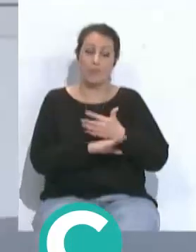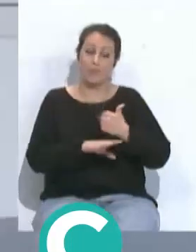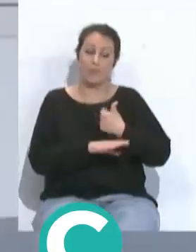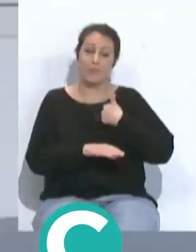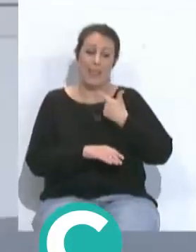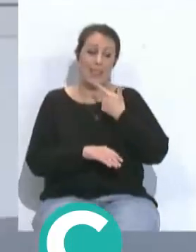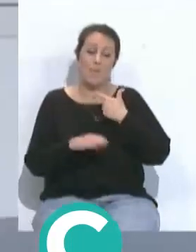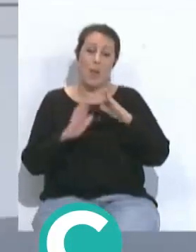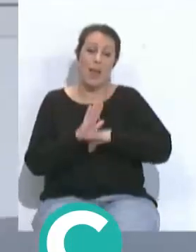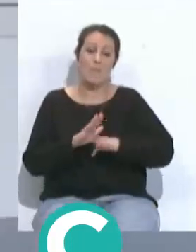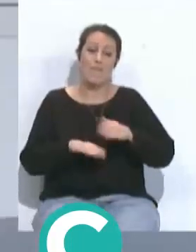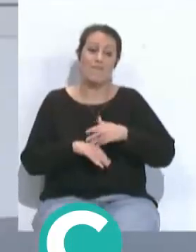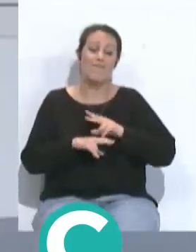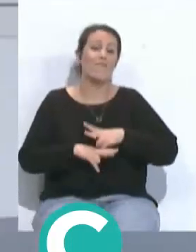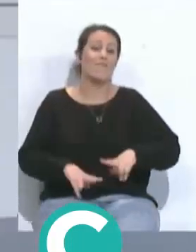hemos llegado al final del programa